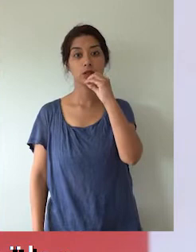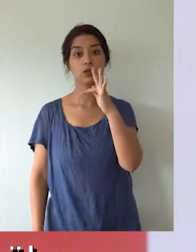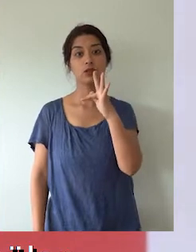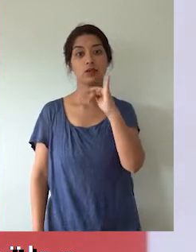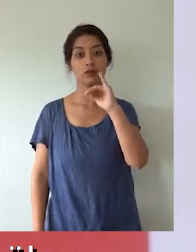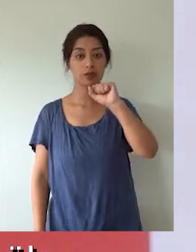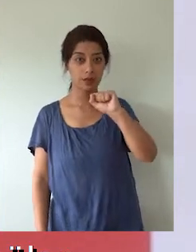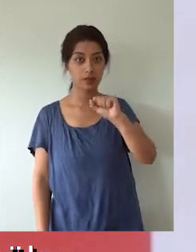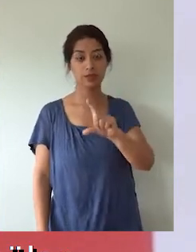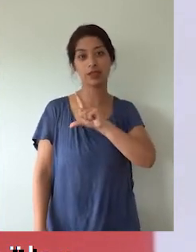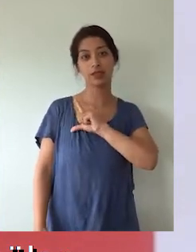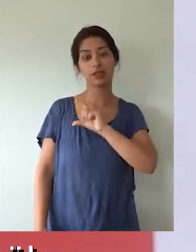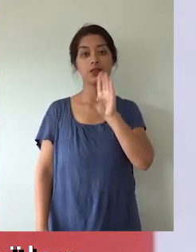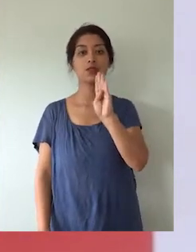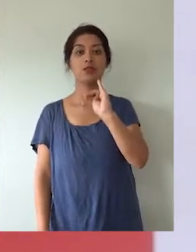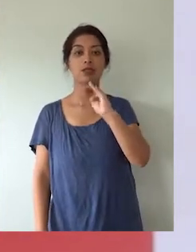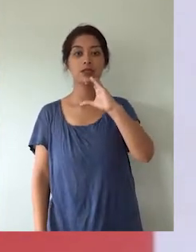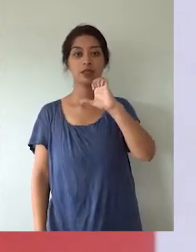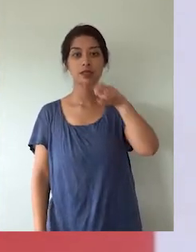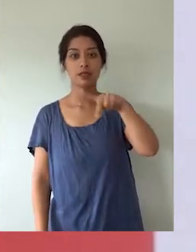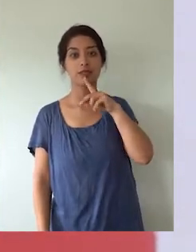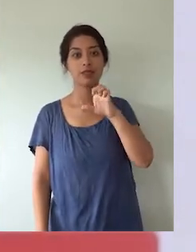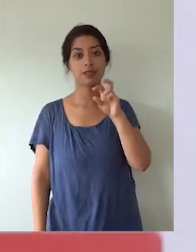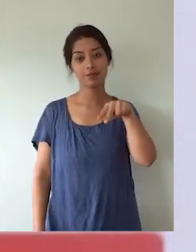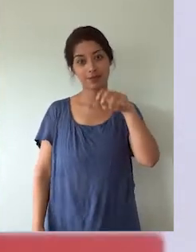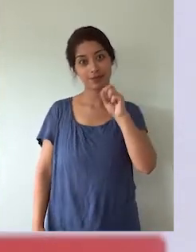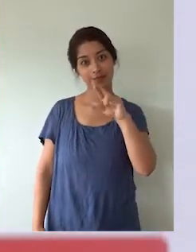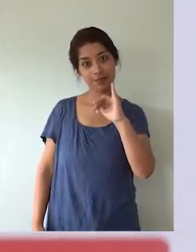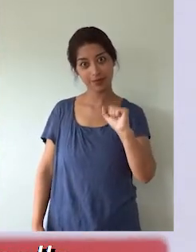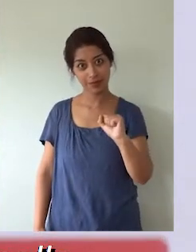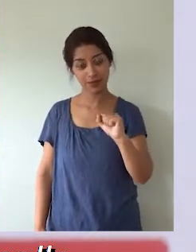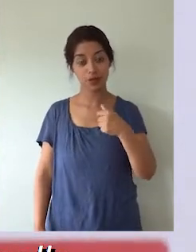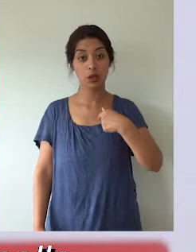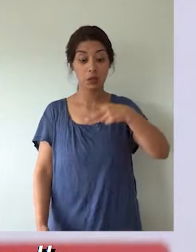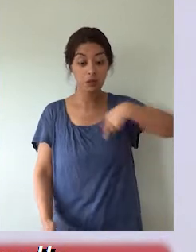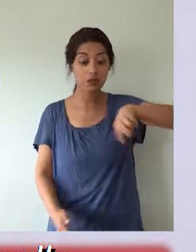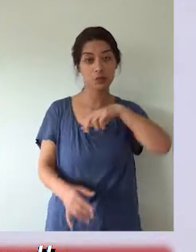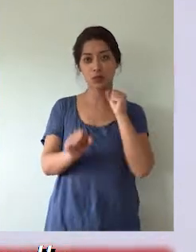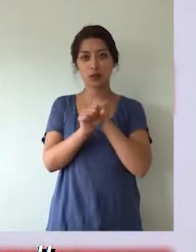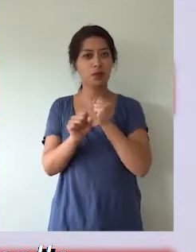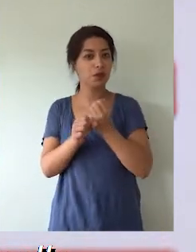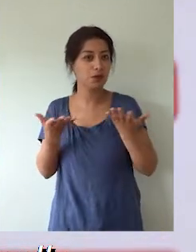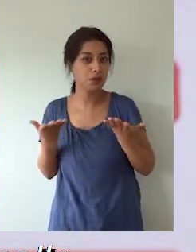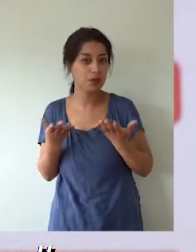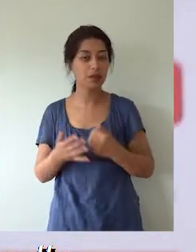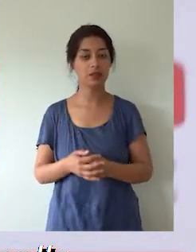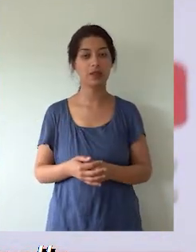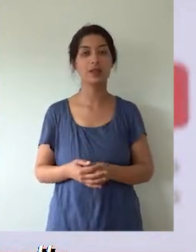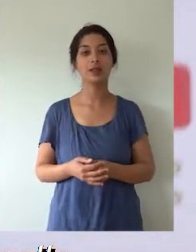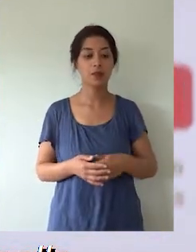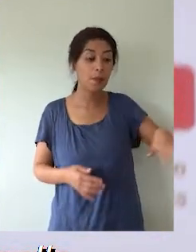del Colegio Bicentenario Crucero Oscar Daniel de la Comuna de Río Bueno. Nuestro trabajo se trata de cómo